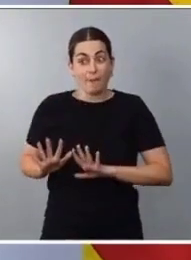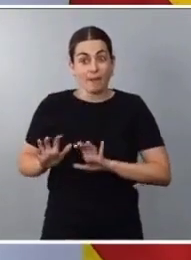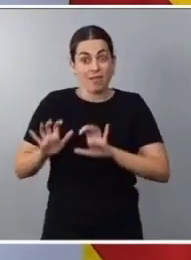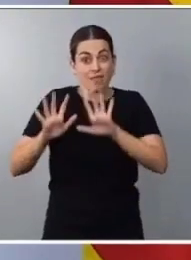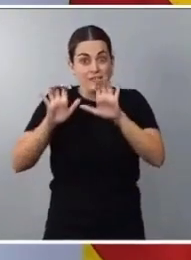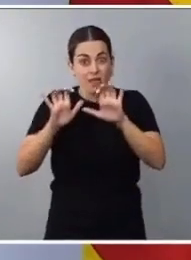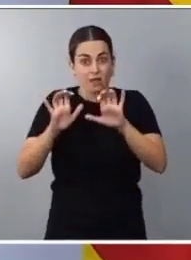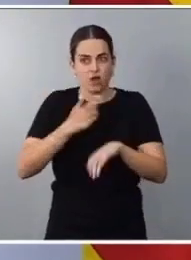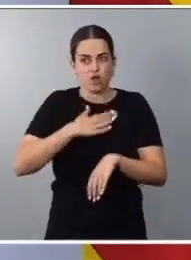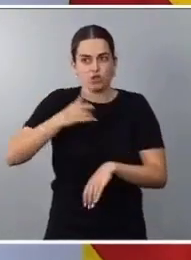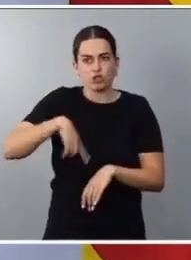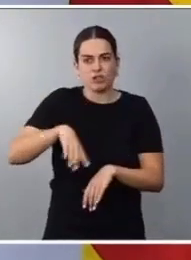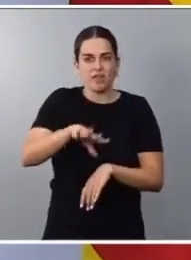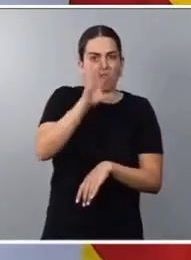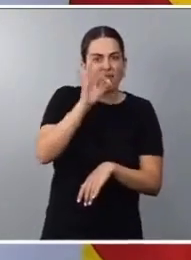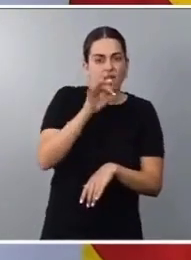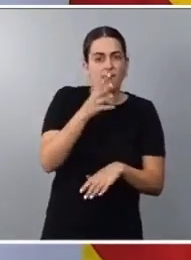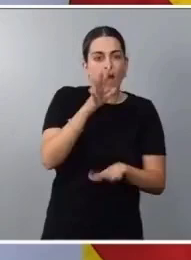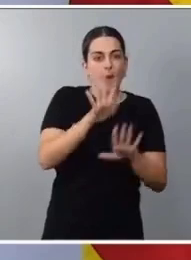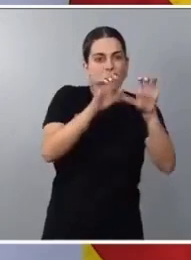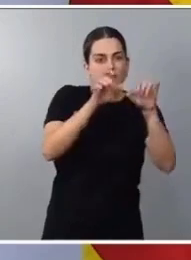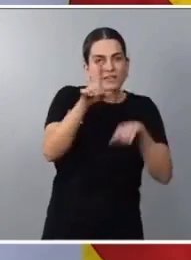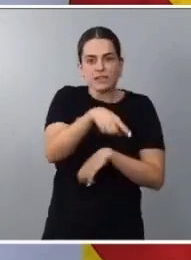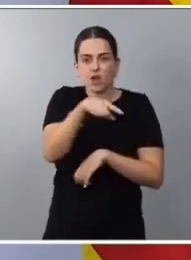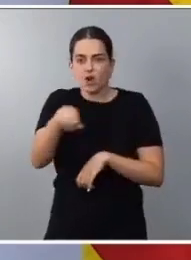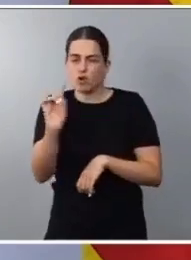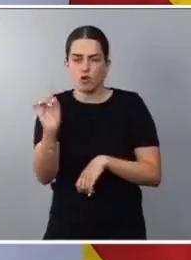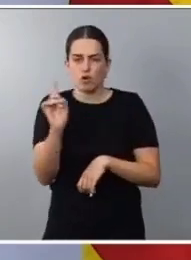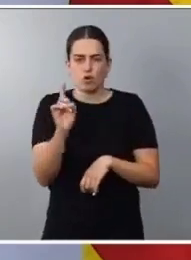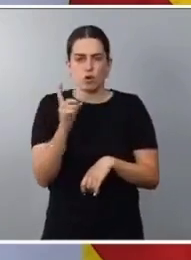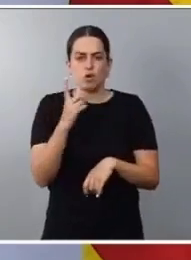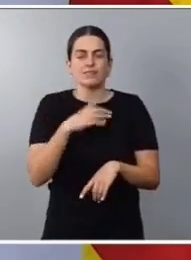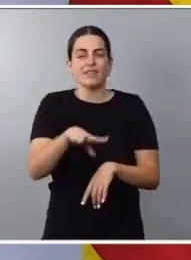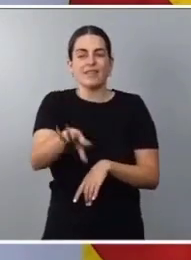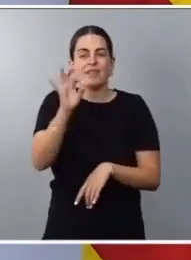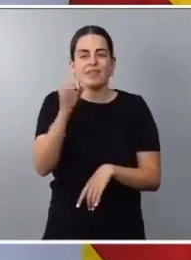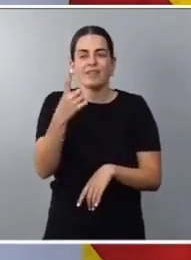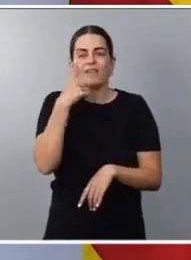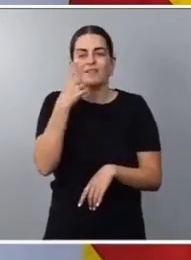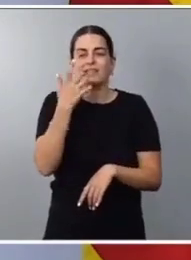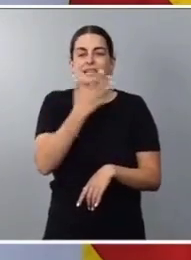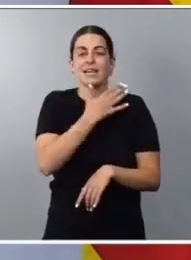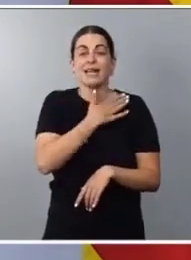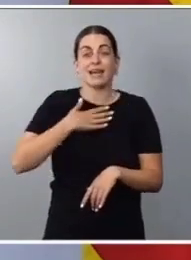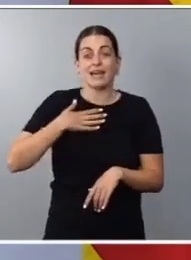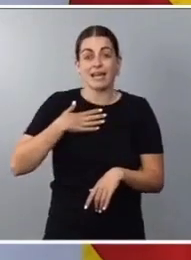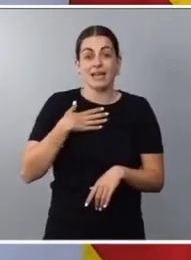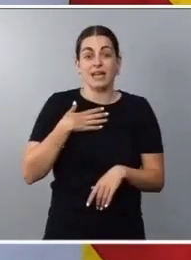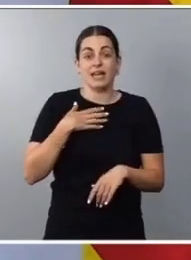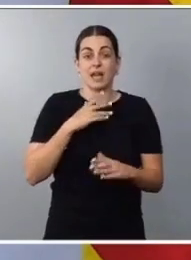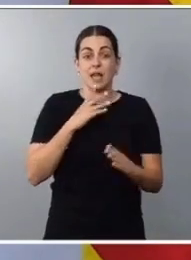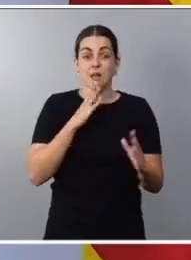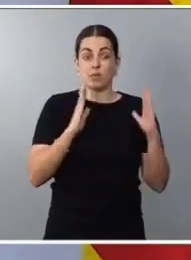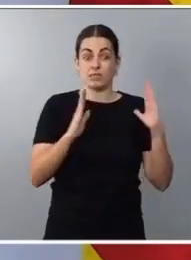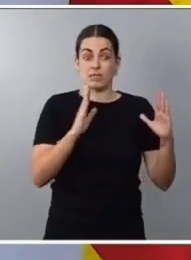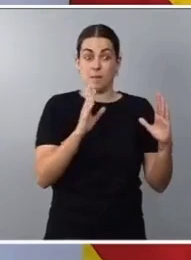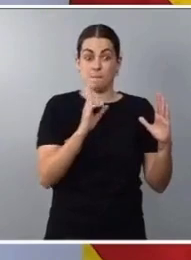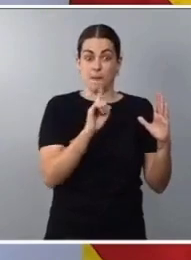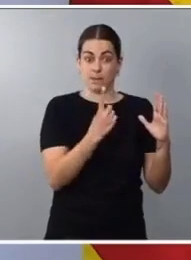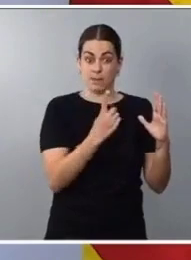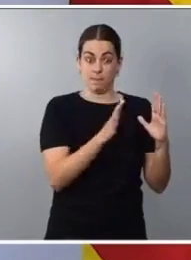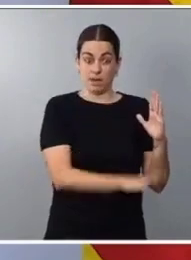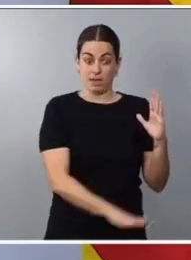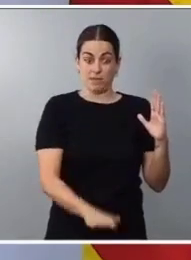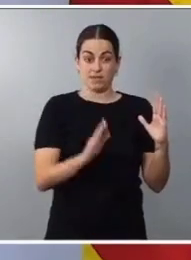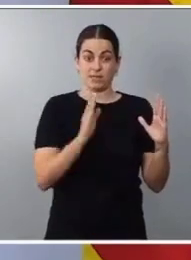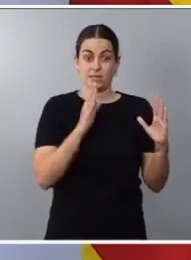entre aprender o no aprender sobre nuestra sexualidad. Estamos decidiendo si queremos que los primeros aprendizajes sobre la sexualidad de nuestros hijos